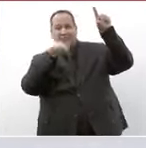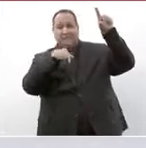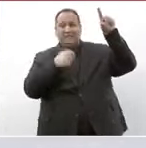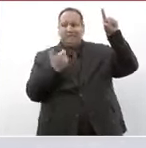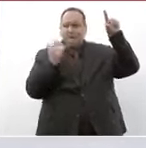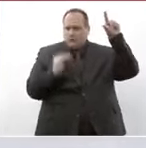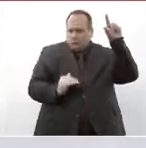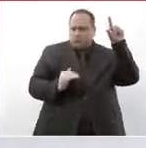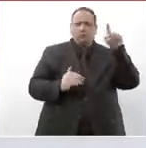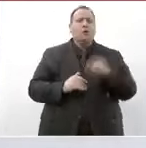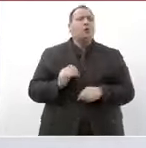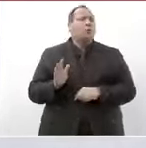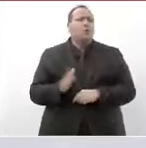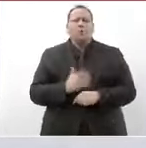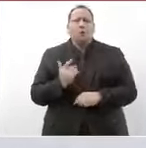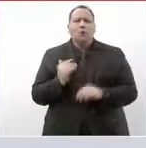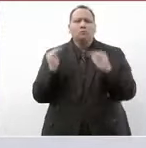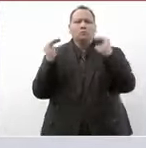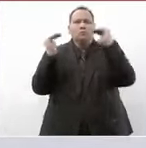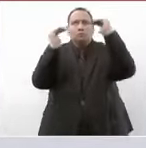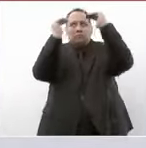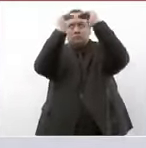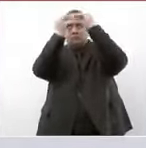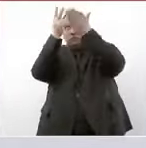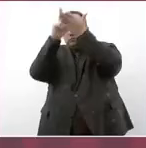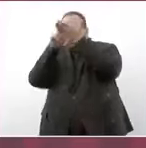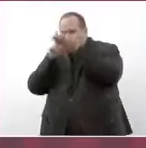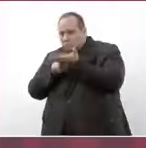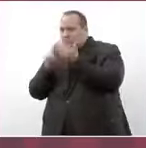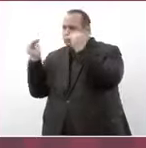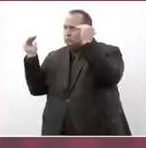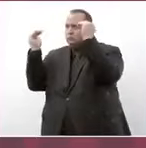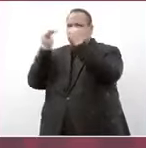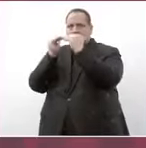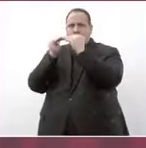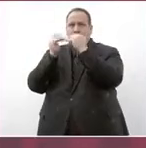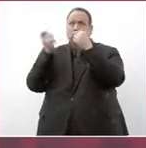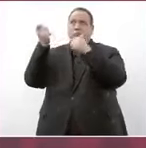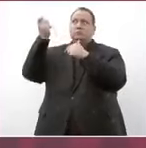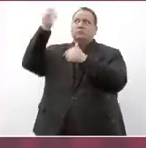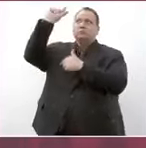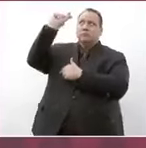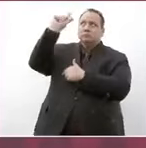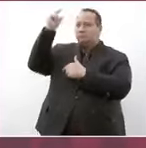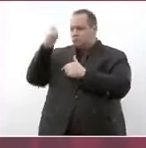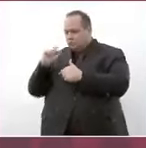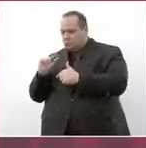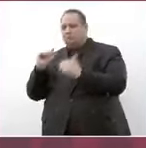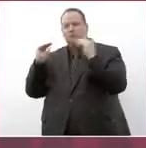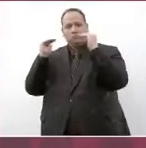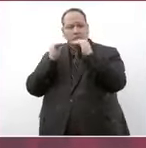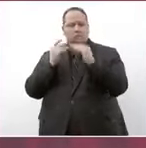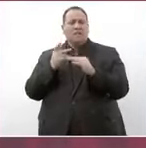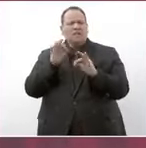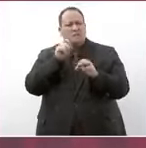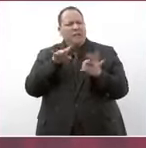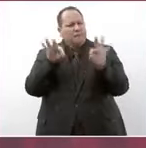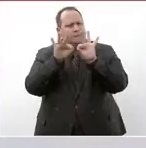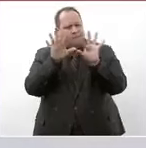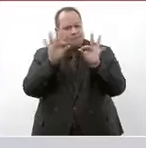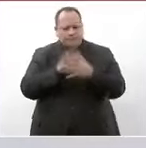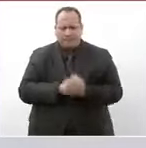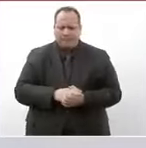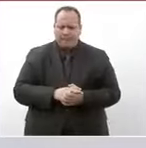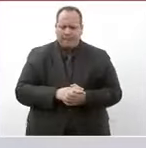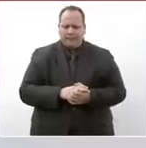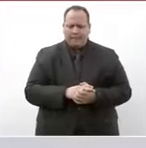porque está homologado el precio de los combustibles y también algo muy importante